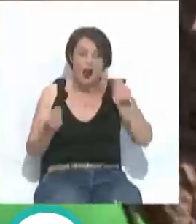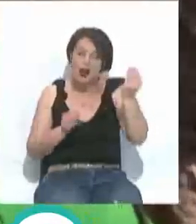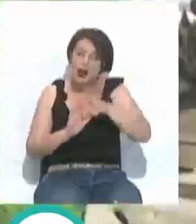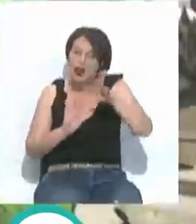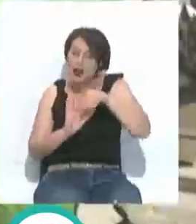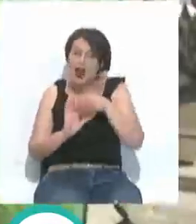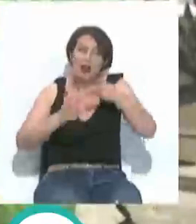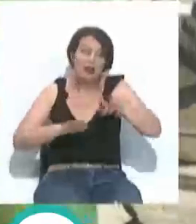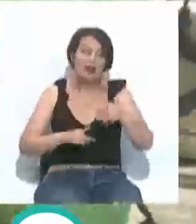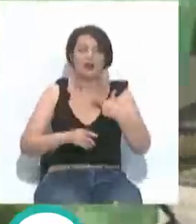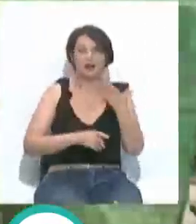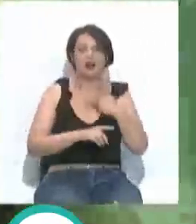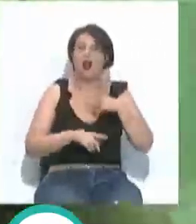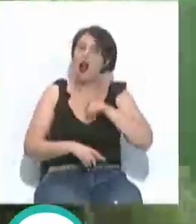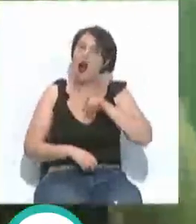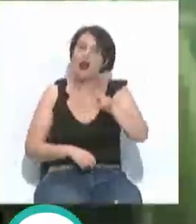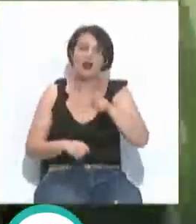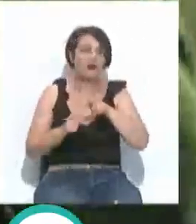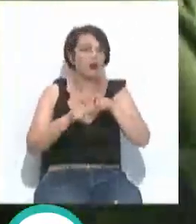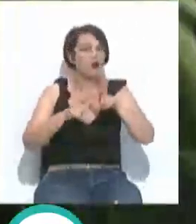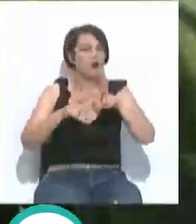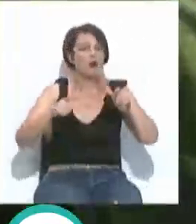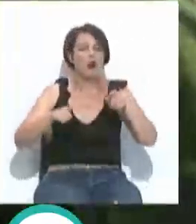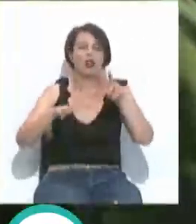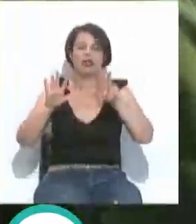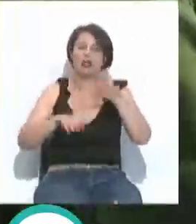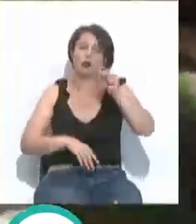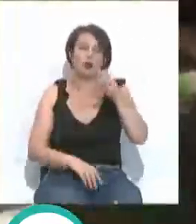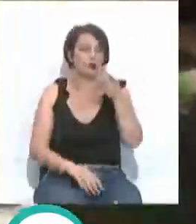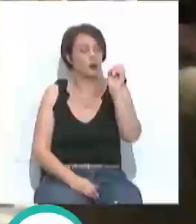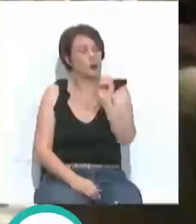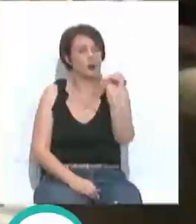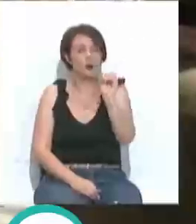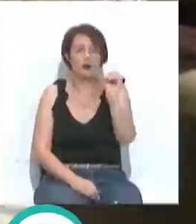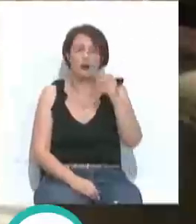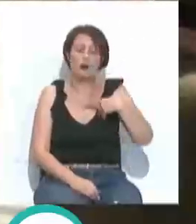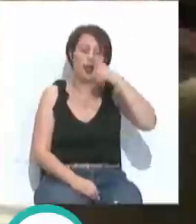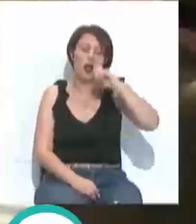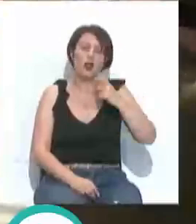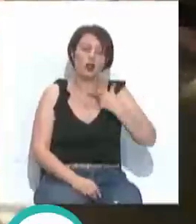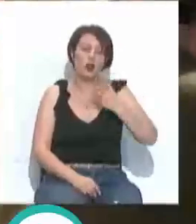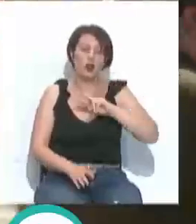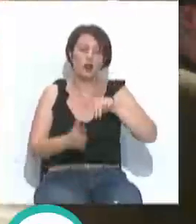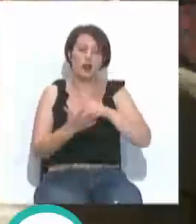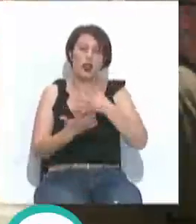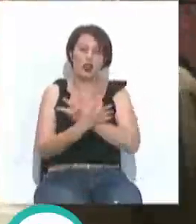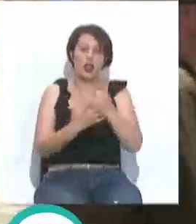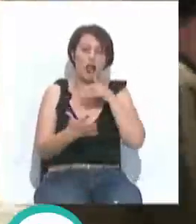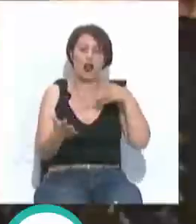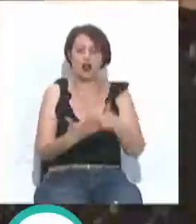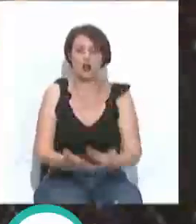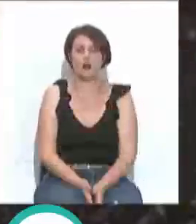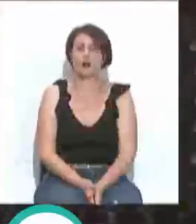registrado a pesar de que la incidencia del cáncer ha crecido un 7,2% desde el año 2016.